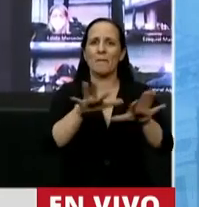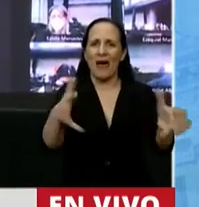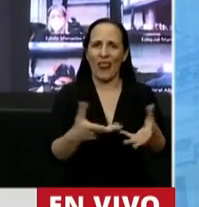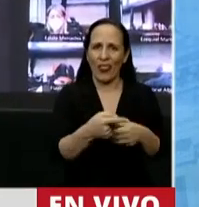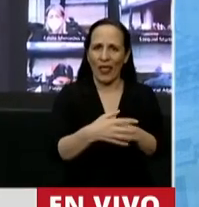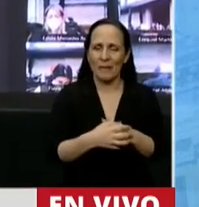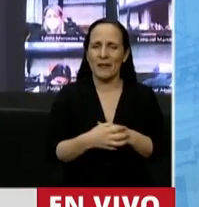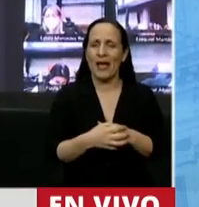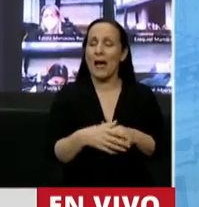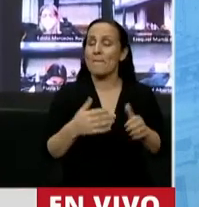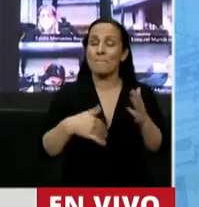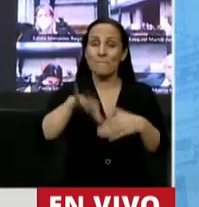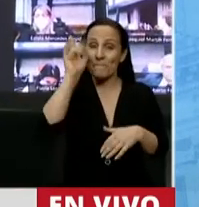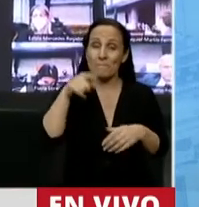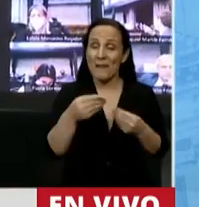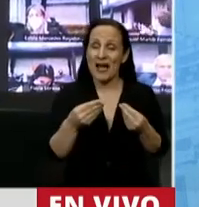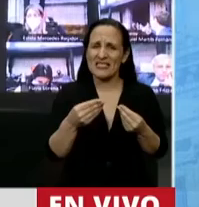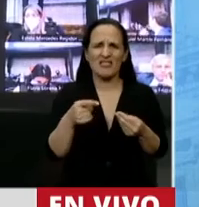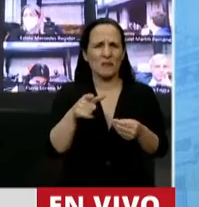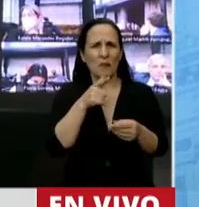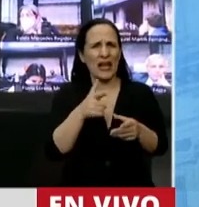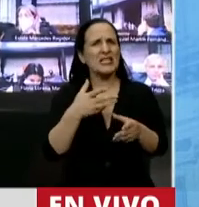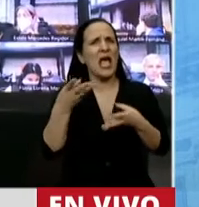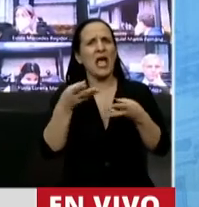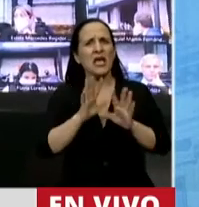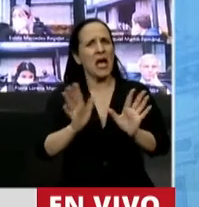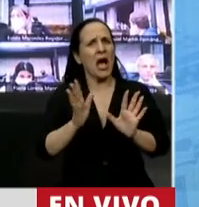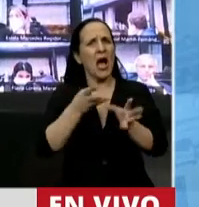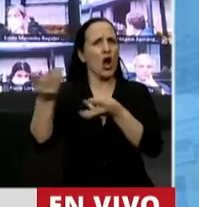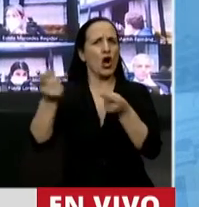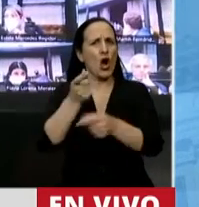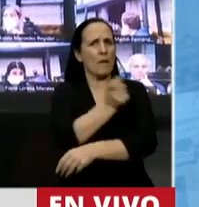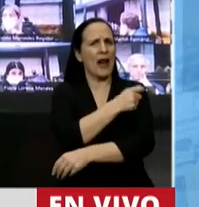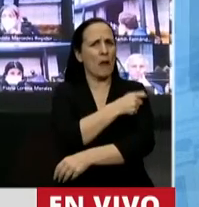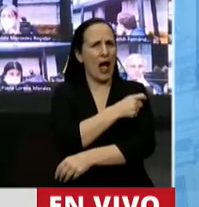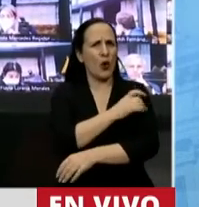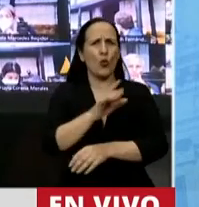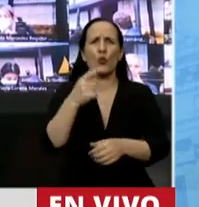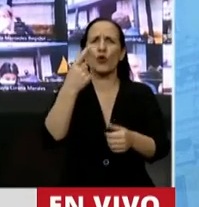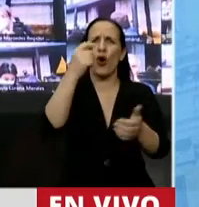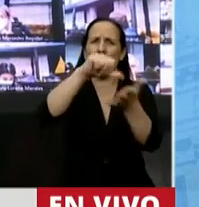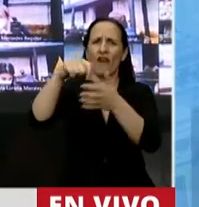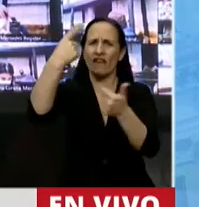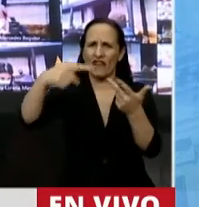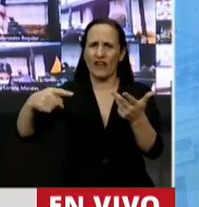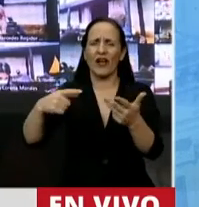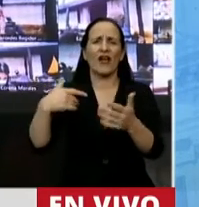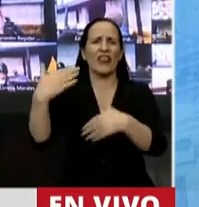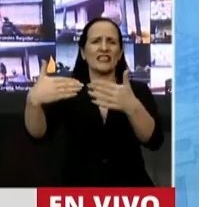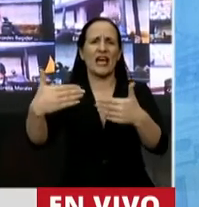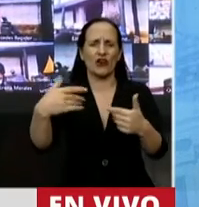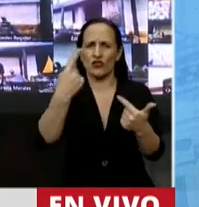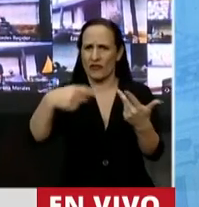en lo que parecen aparentes compras masivas de vacuna de diverso origen y estado de desarrollo,